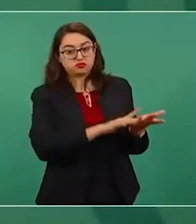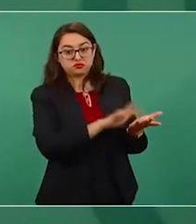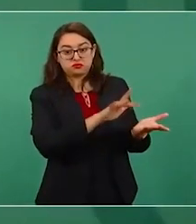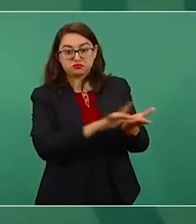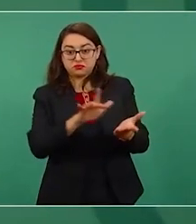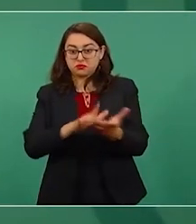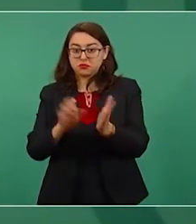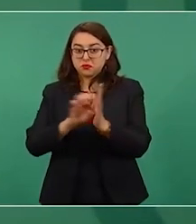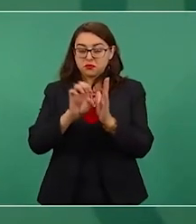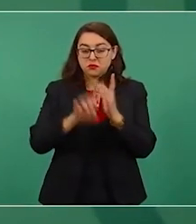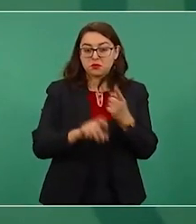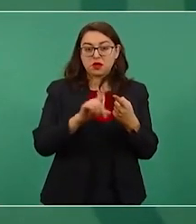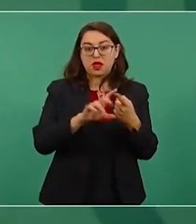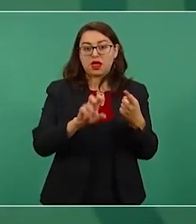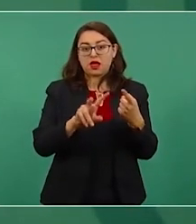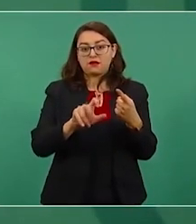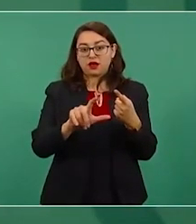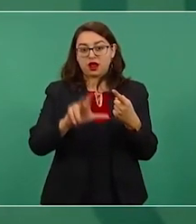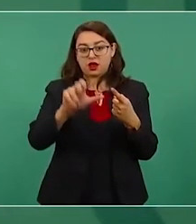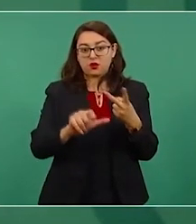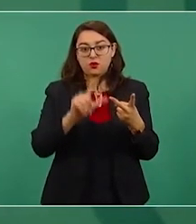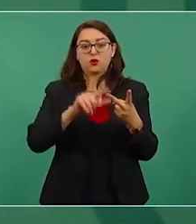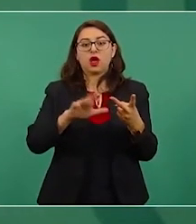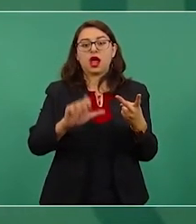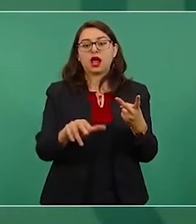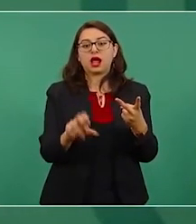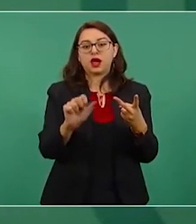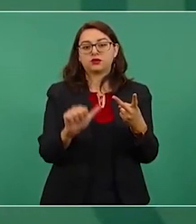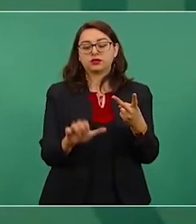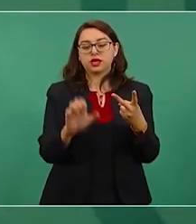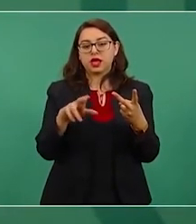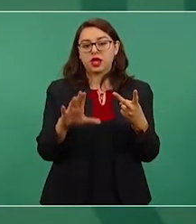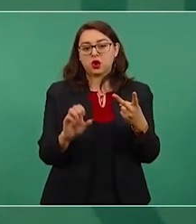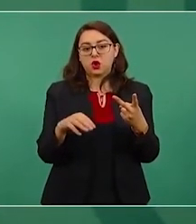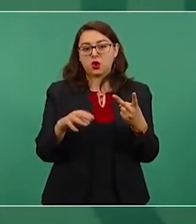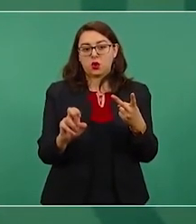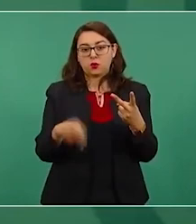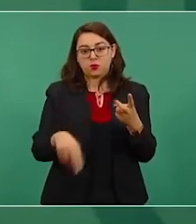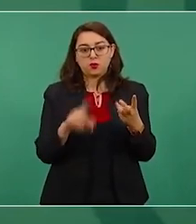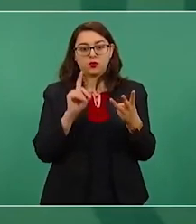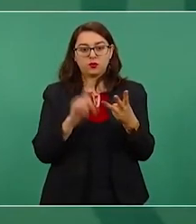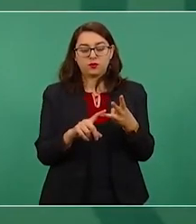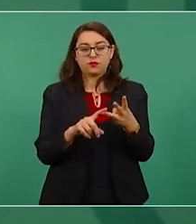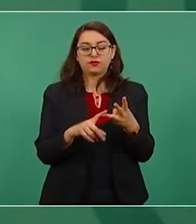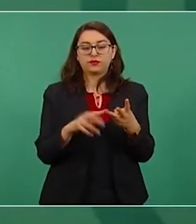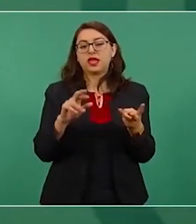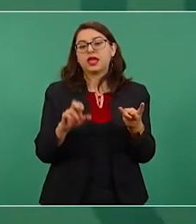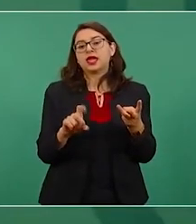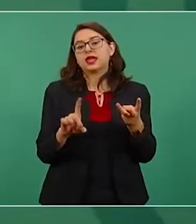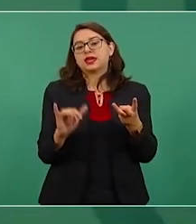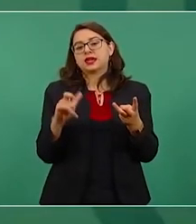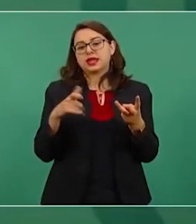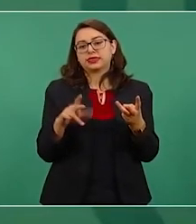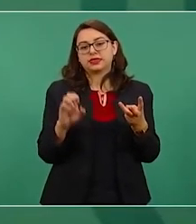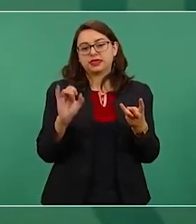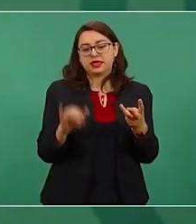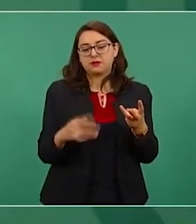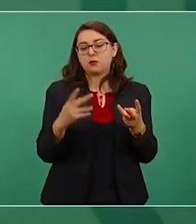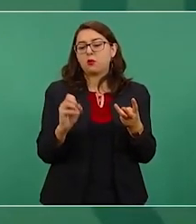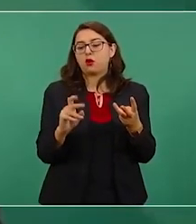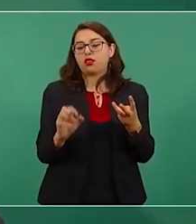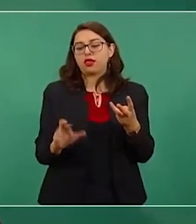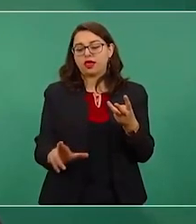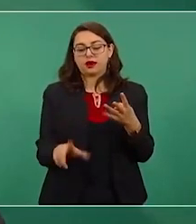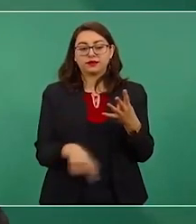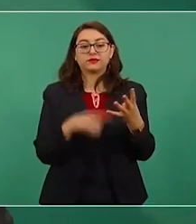México Evalúa, Causa en Común, la Red Quinte Poder, incluso